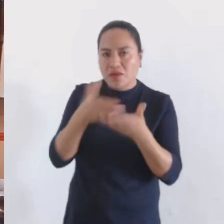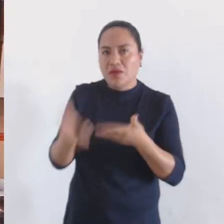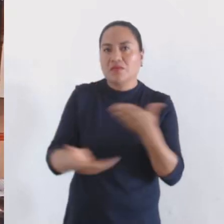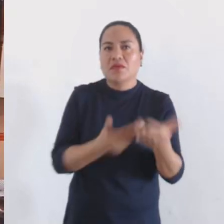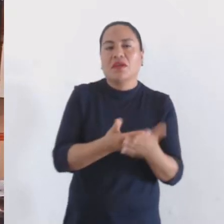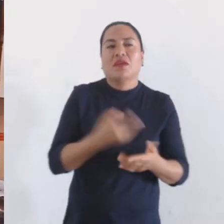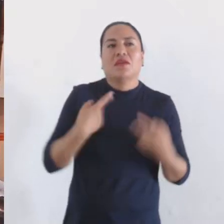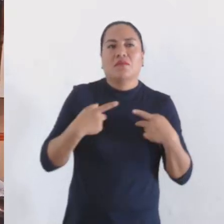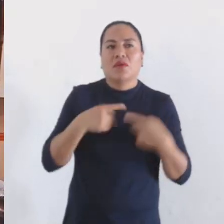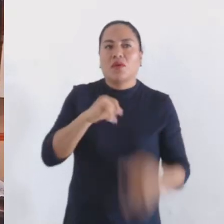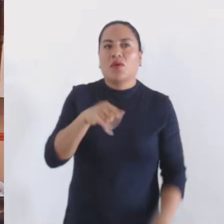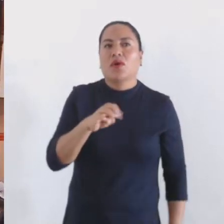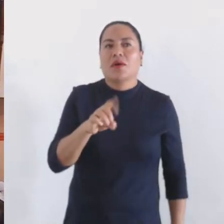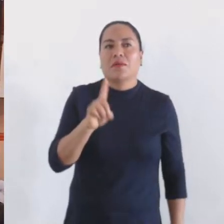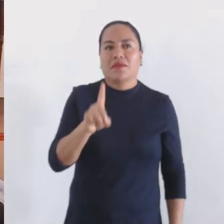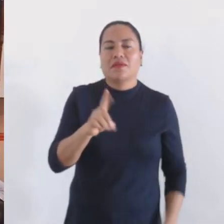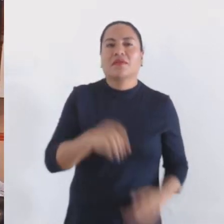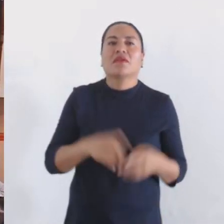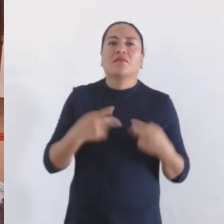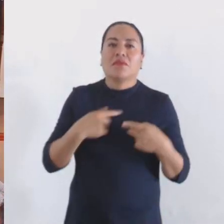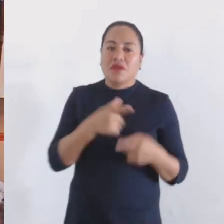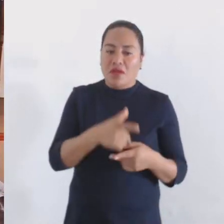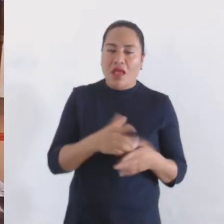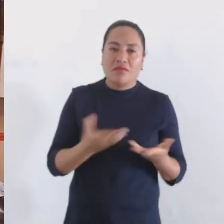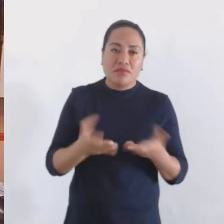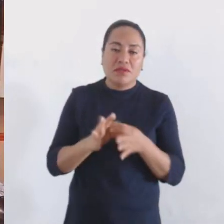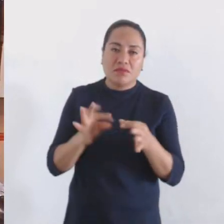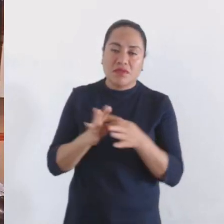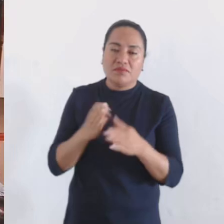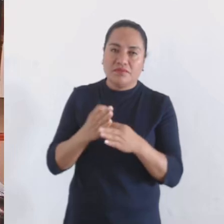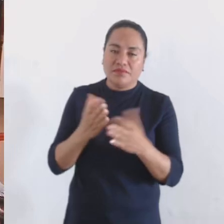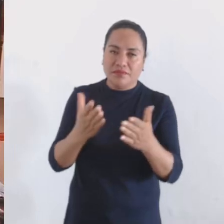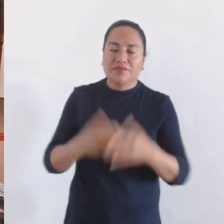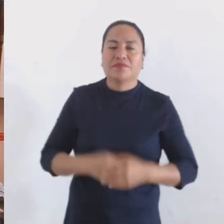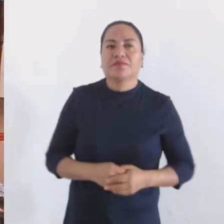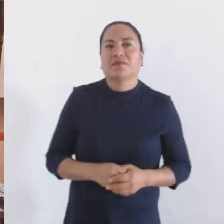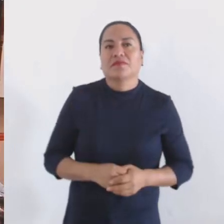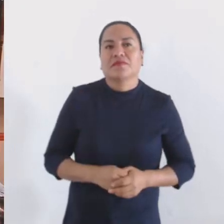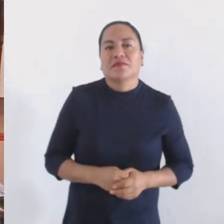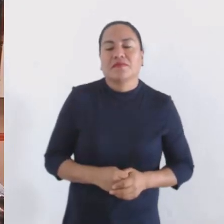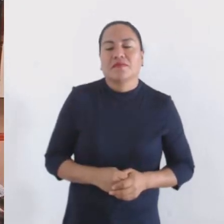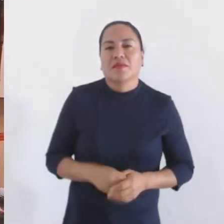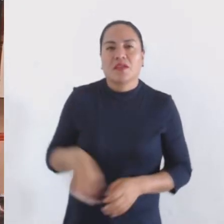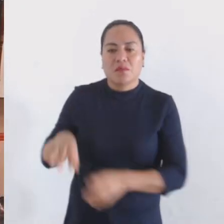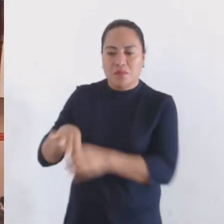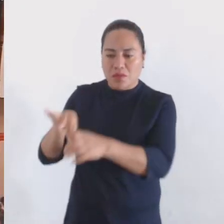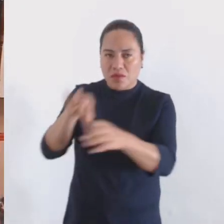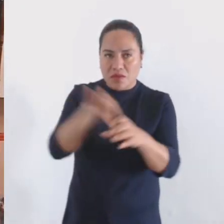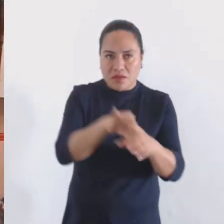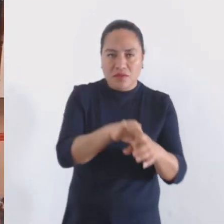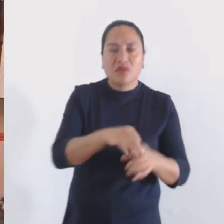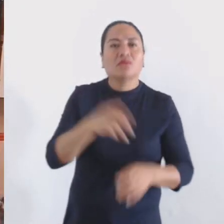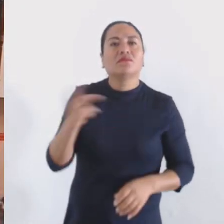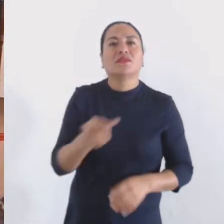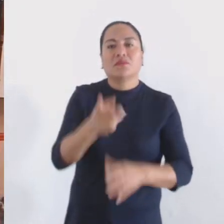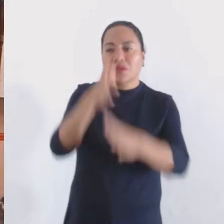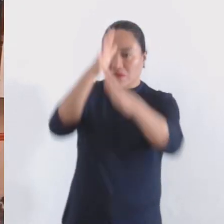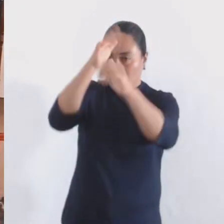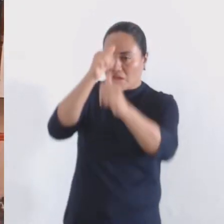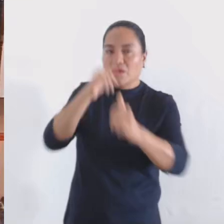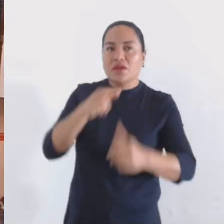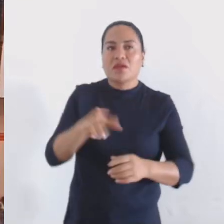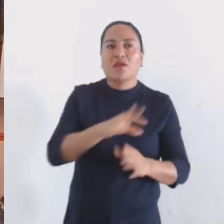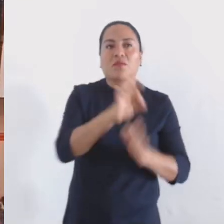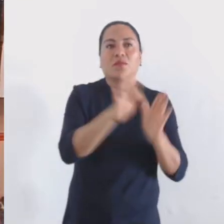por la regidora Jocabet Betanzos Velázquez, con el que acaba de dar cuenta. En votación económica, se pregunta si es de